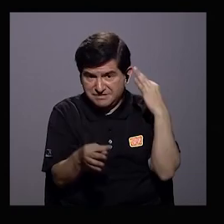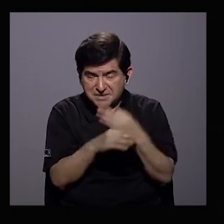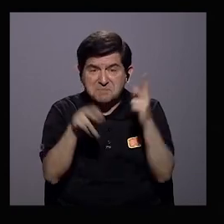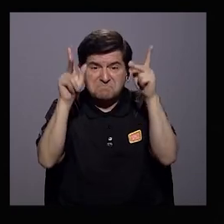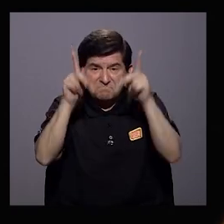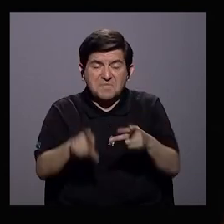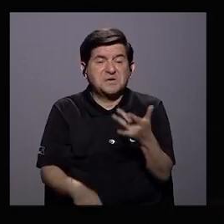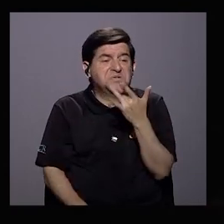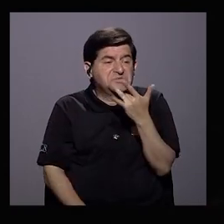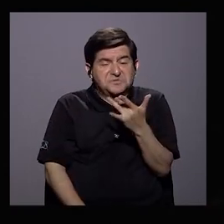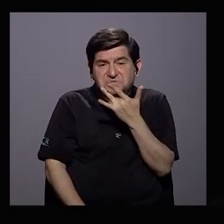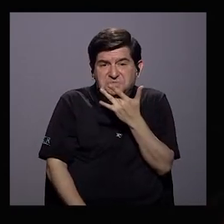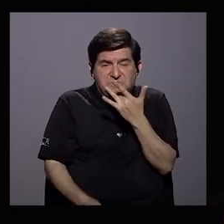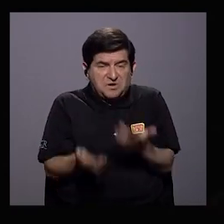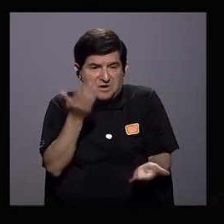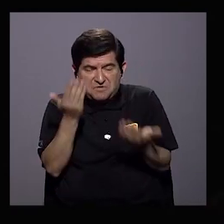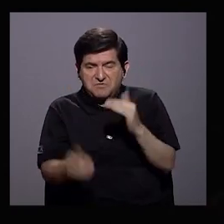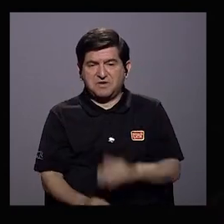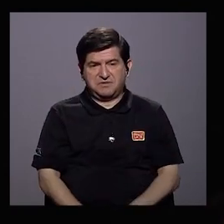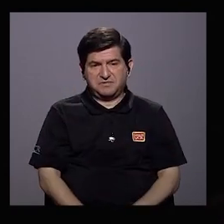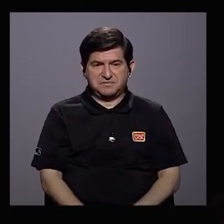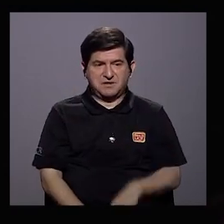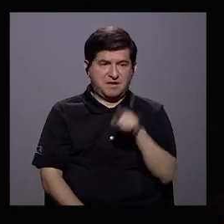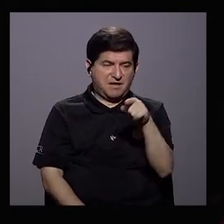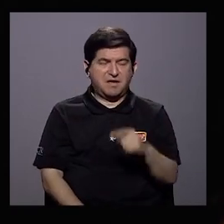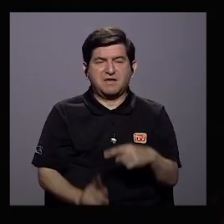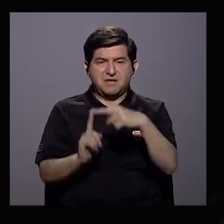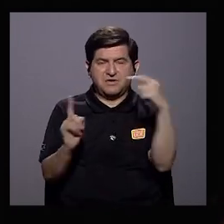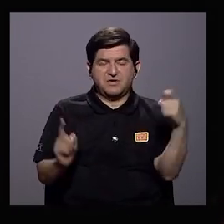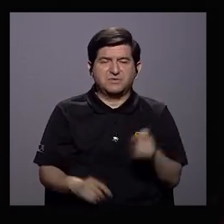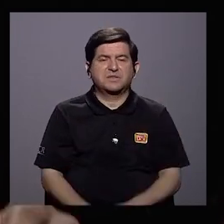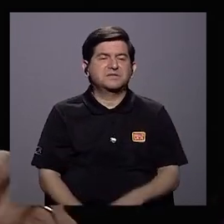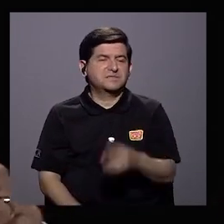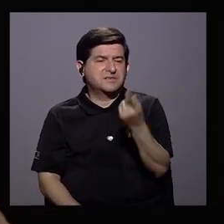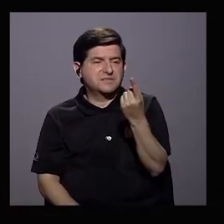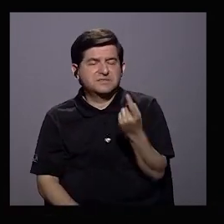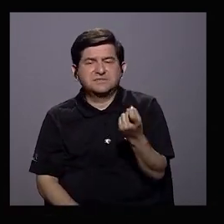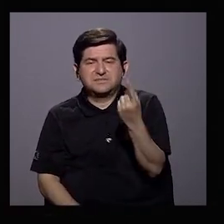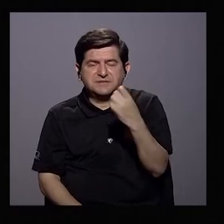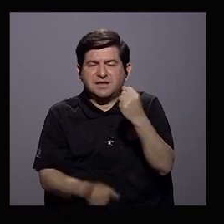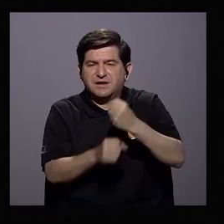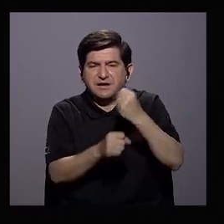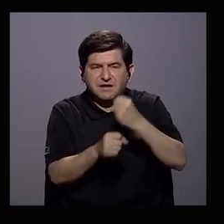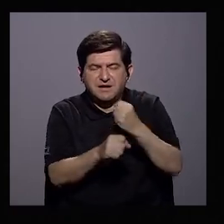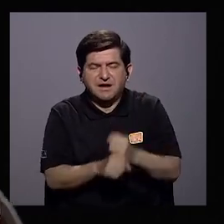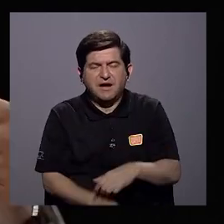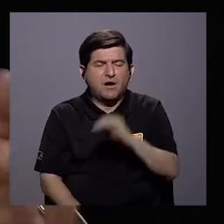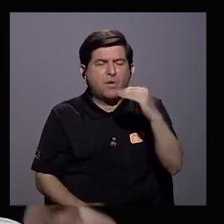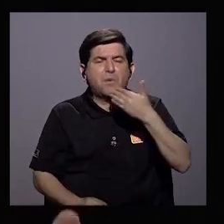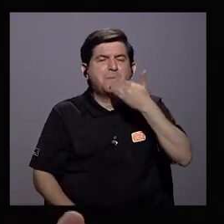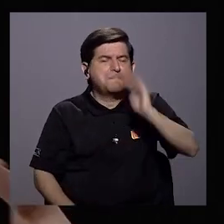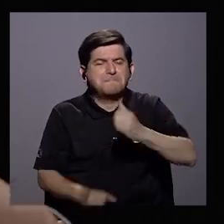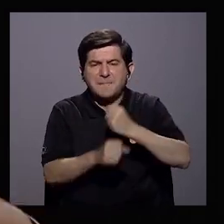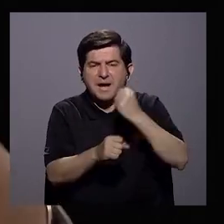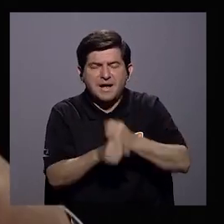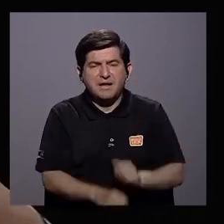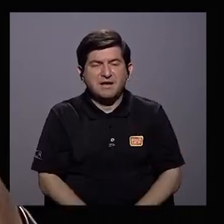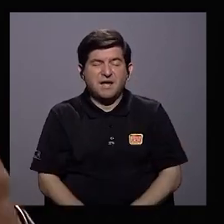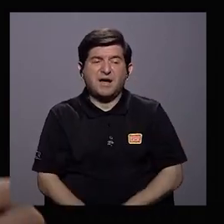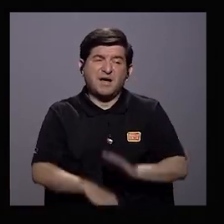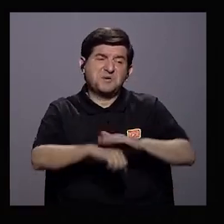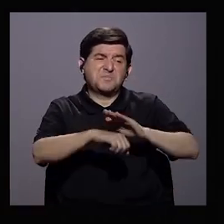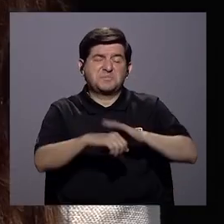personas prefieren vivenciar desde esa precarización, inclusive el abuso patronal en